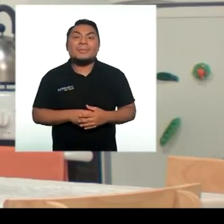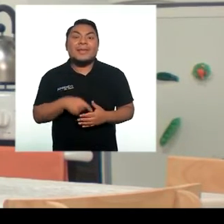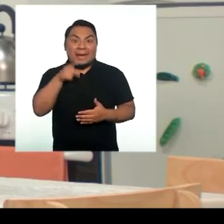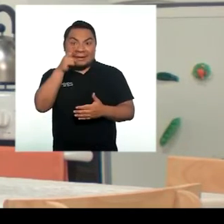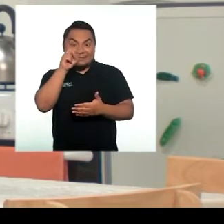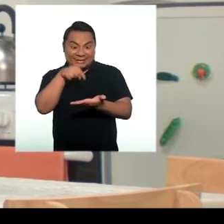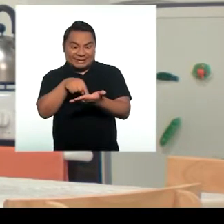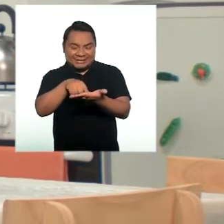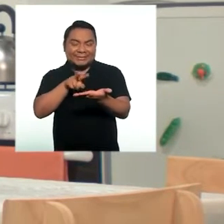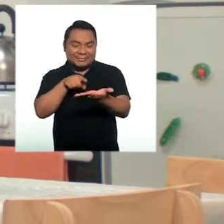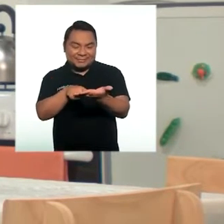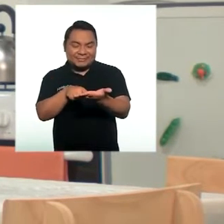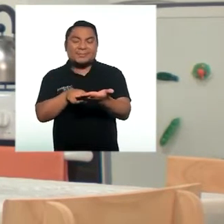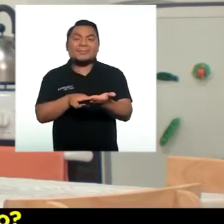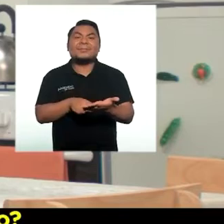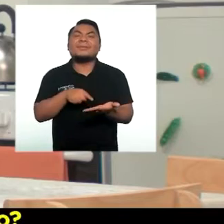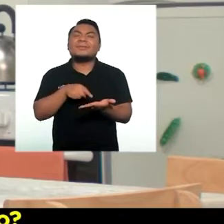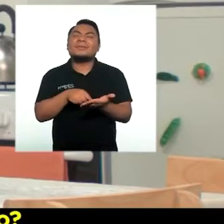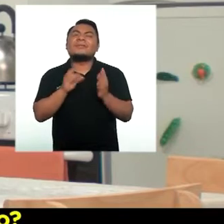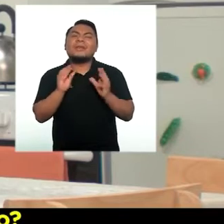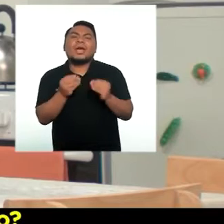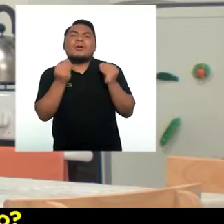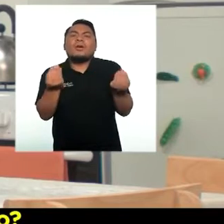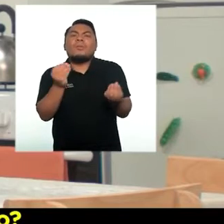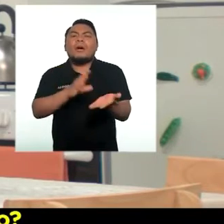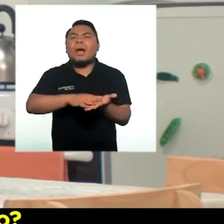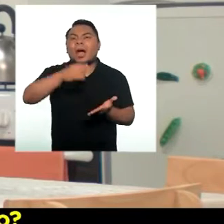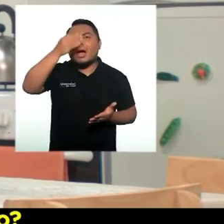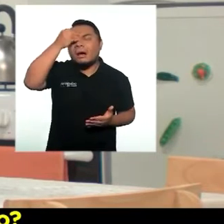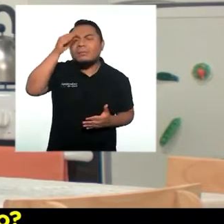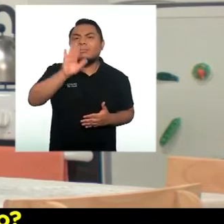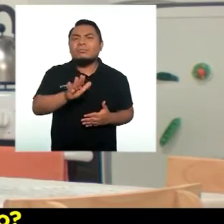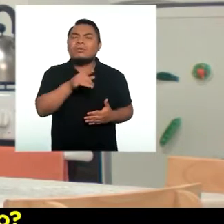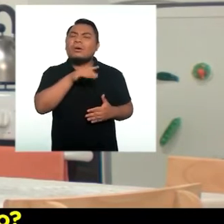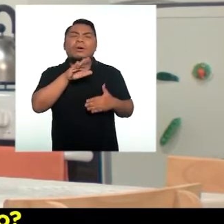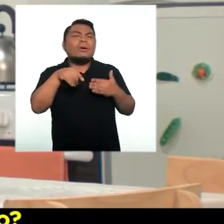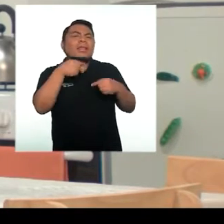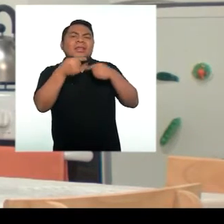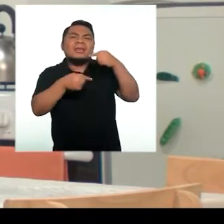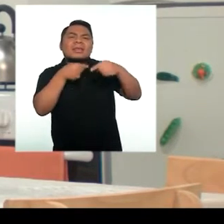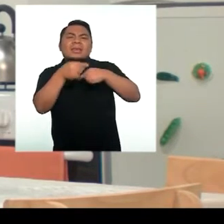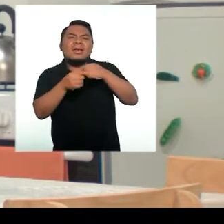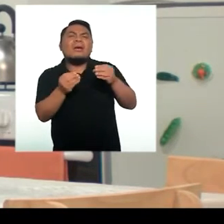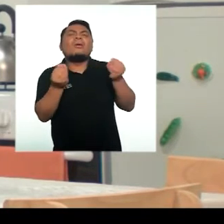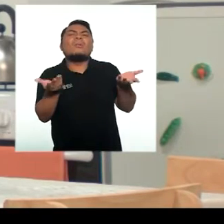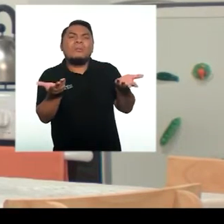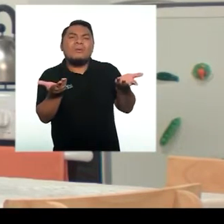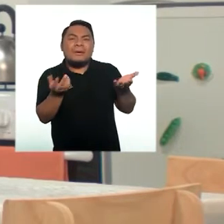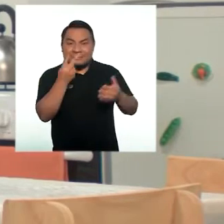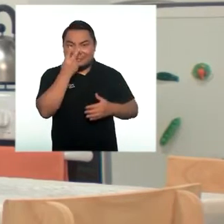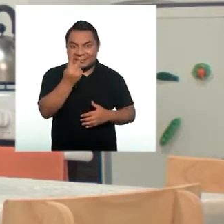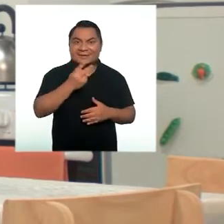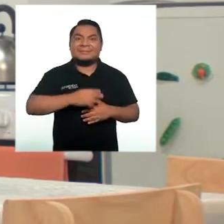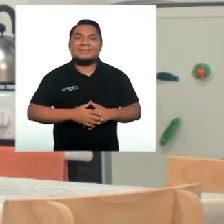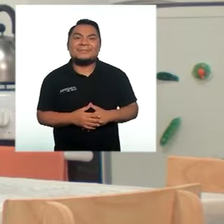Ay, aquí está. ¿Cómo aprendemos desde lo cotidiano? Veamos.